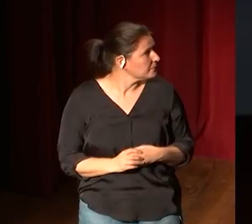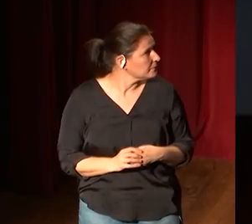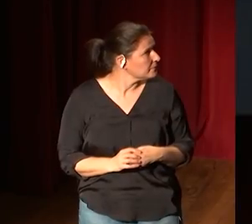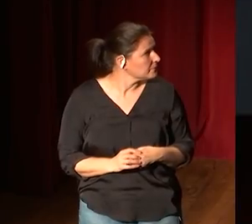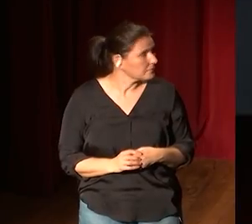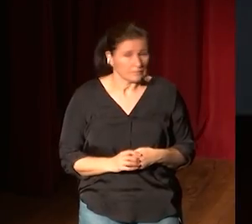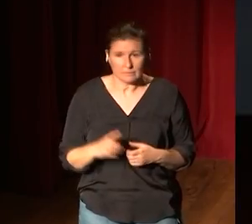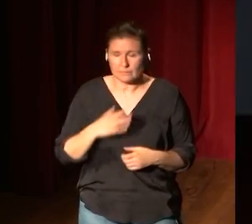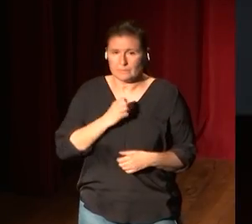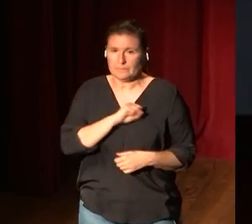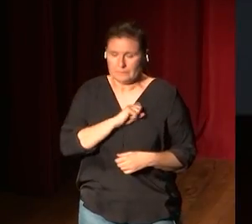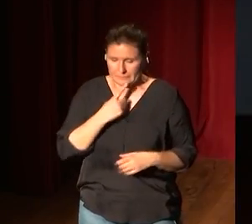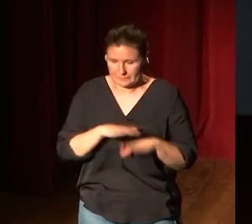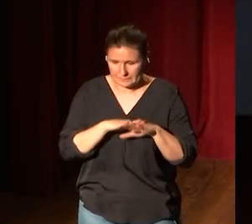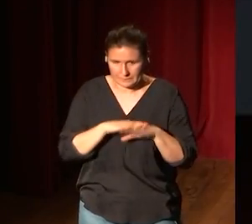Disculpen.